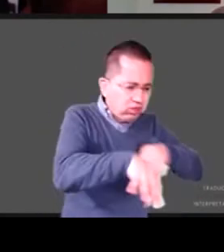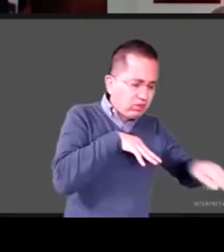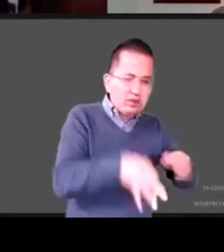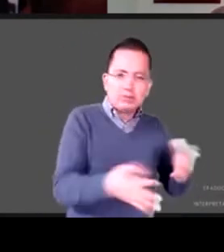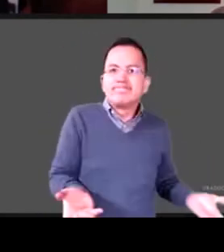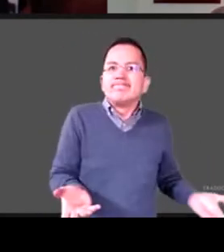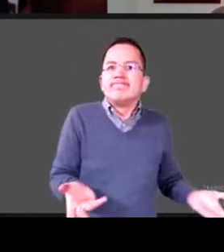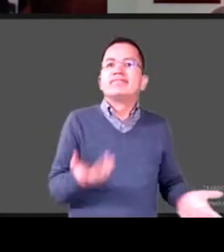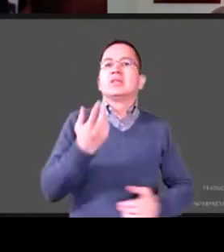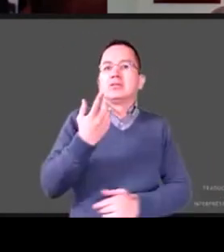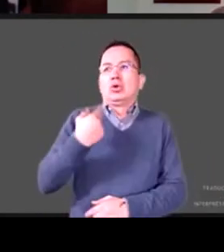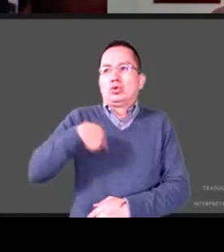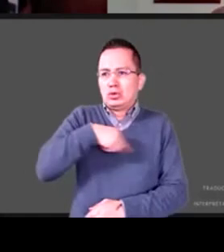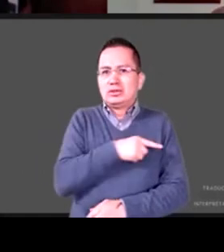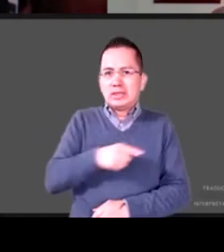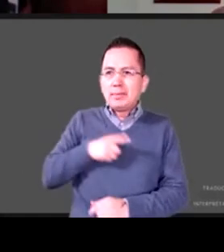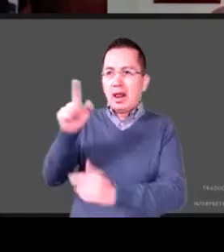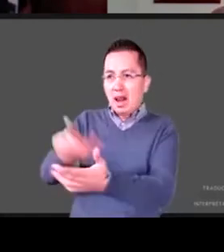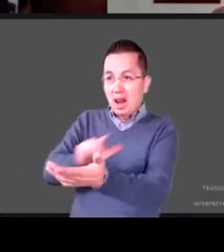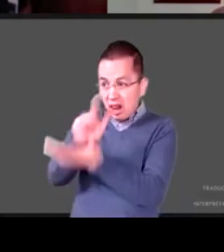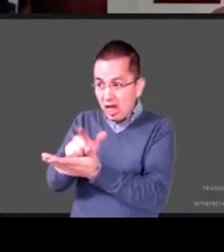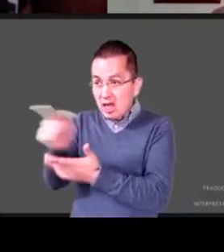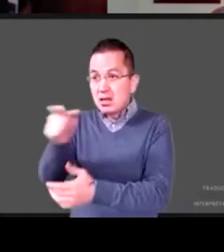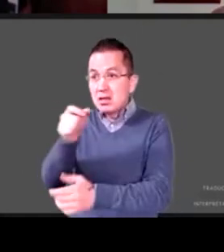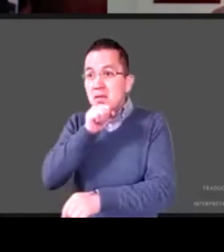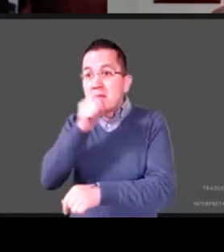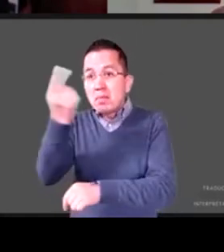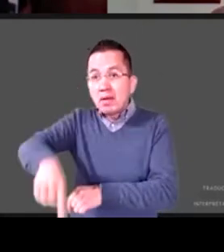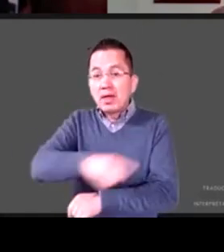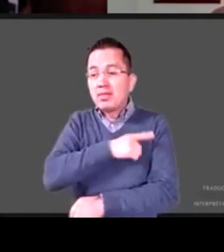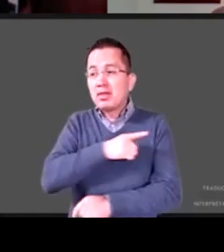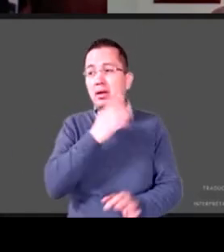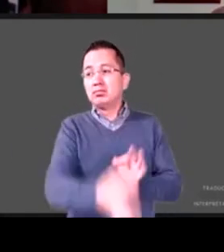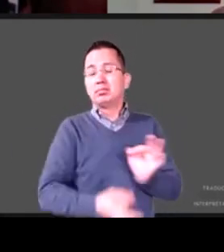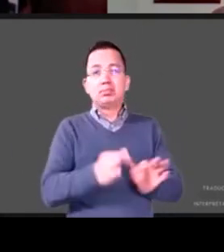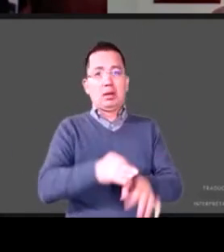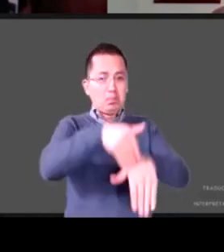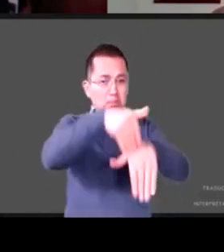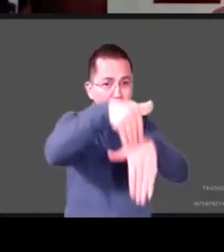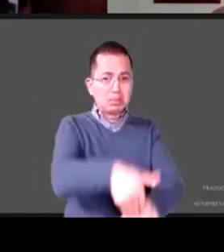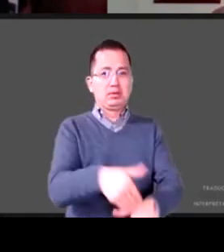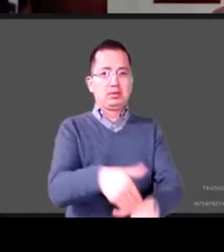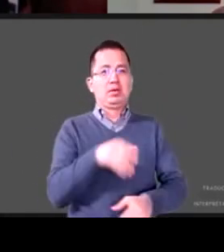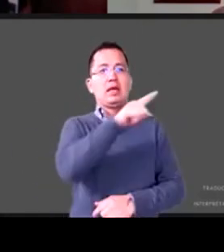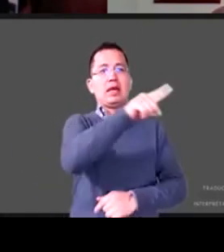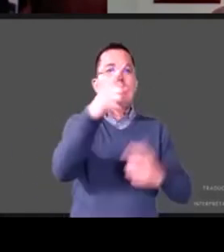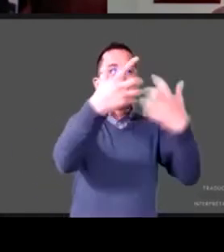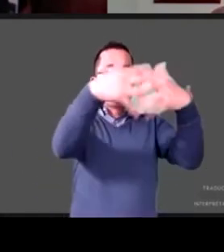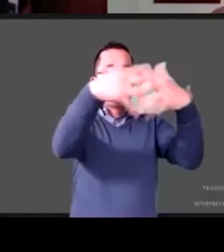que haya realmente un compromiso de derechos humanos de las grandes empresas yo lo dejaría ahí Ricardo